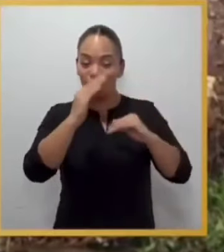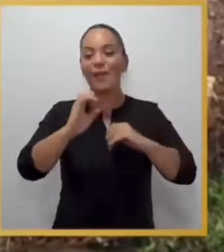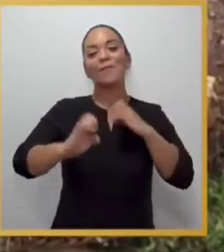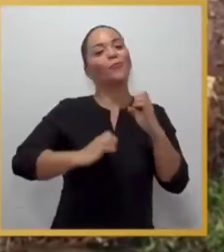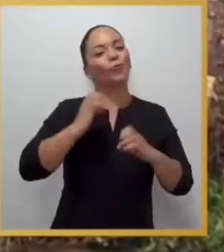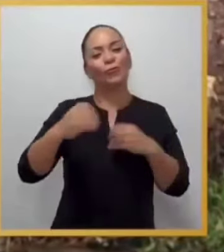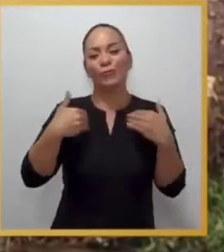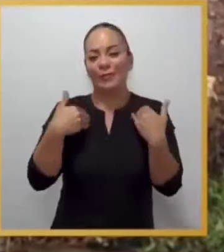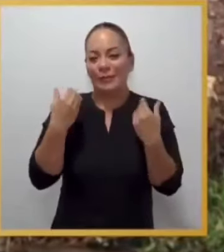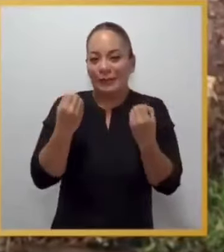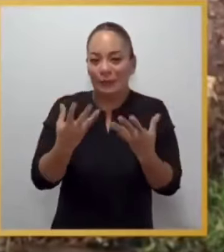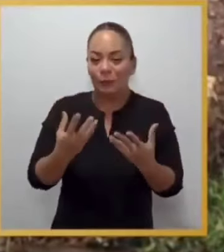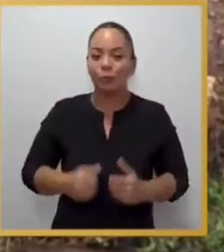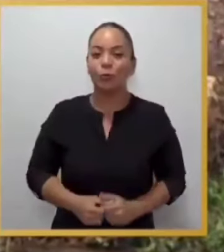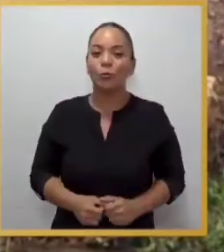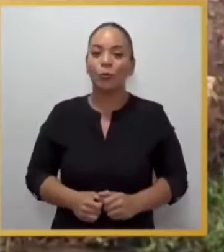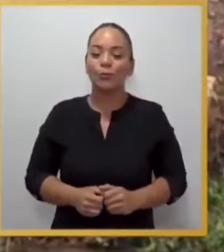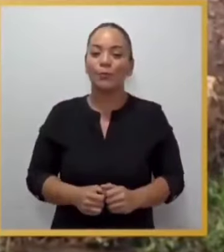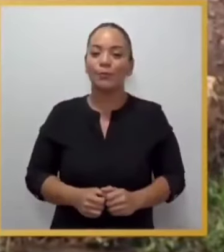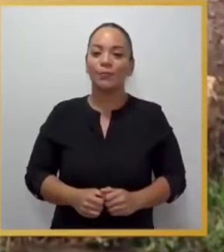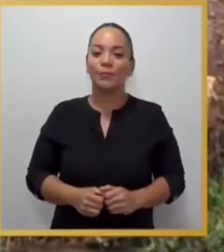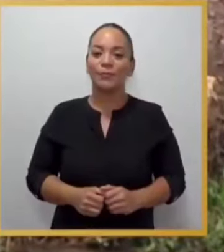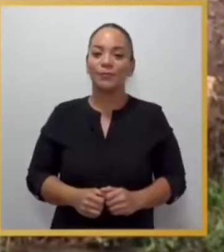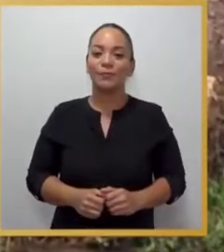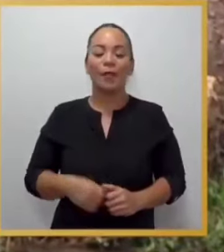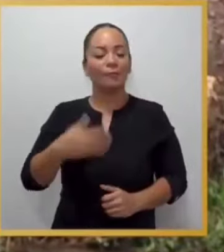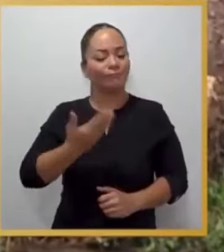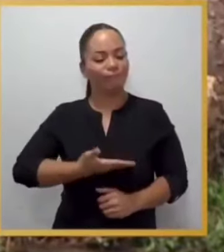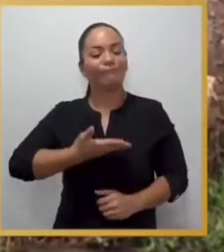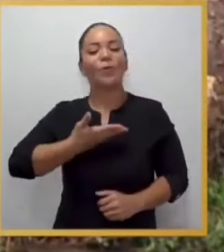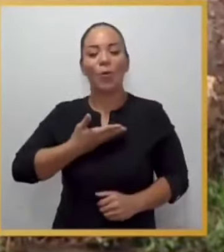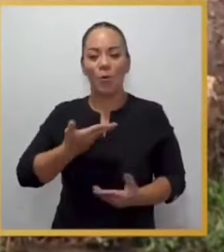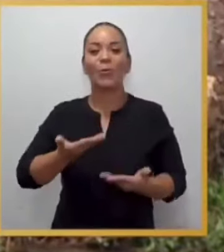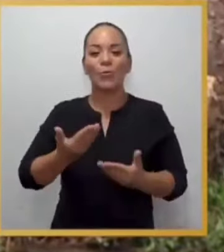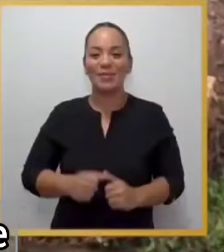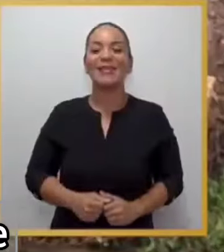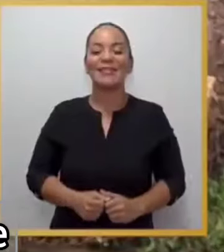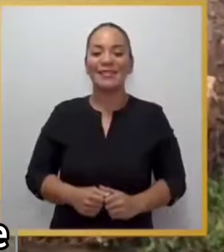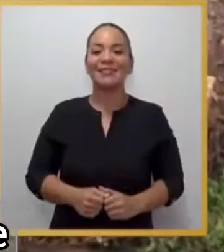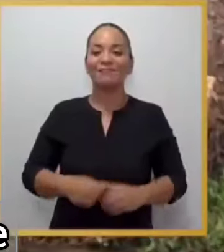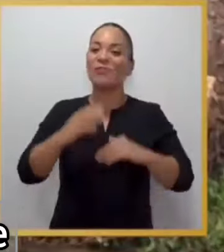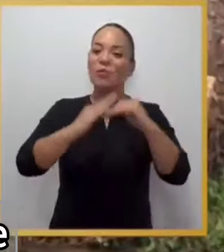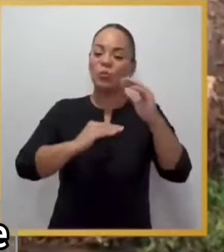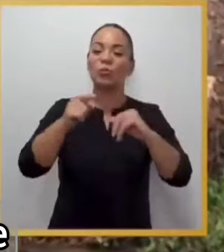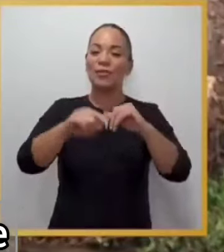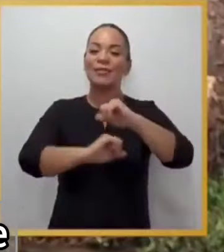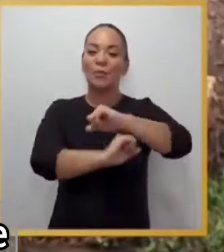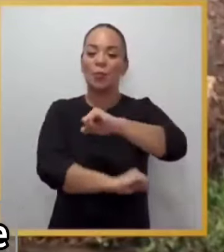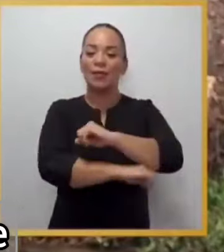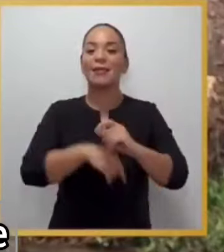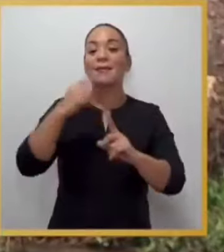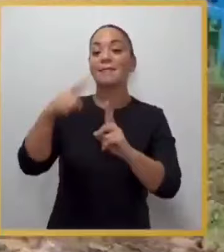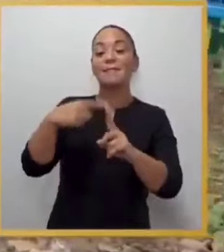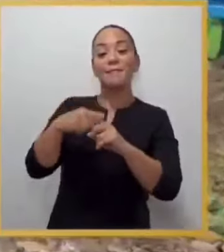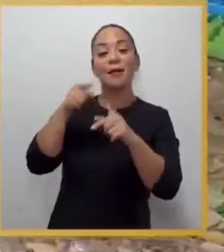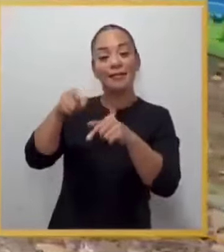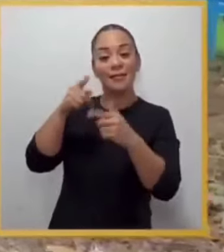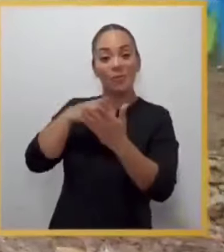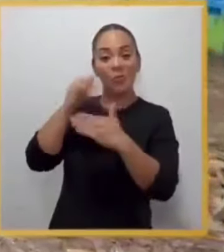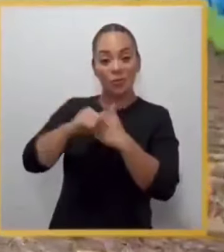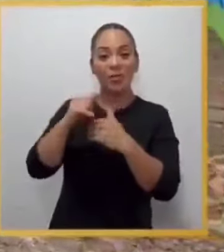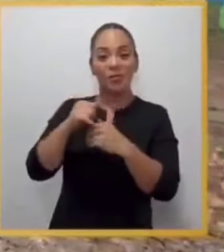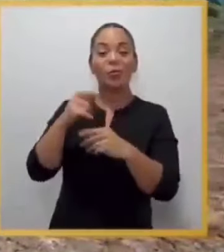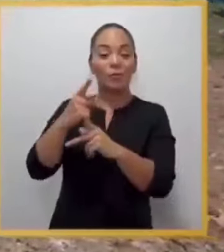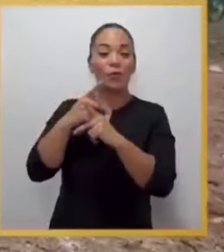nos emociona, nos alegra y nos enorgullece que se haya la construcción de este puente. Además